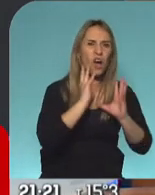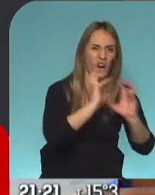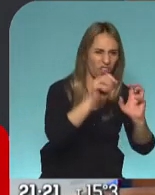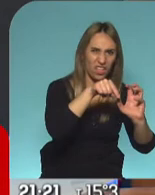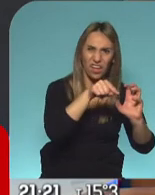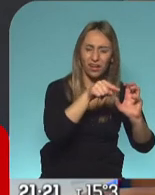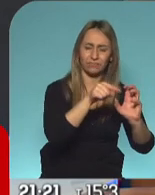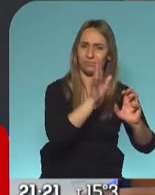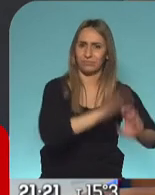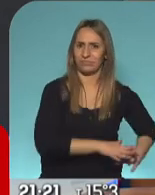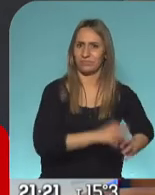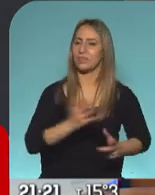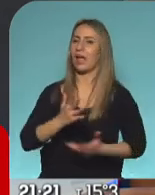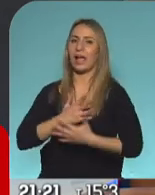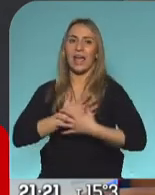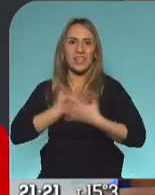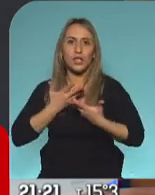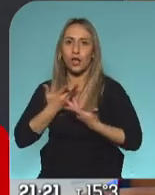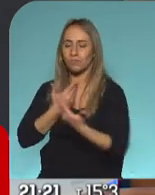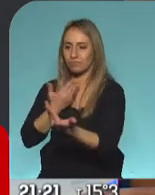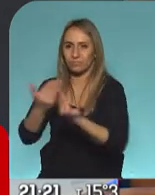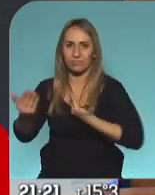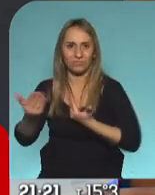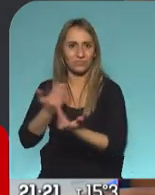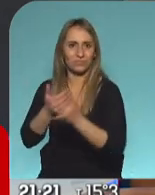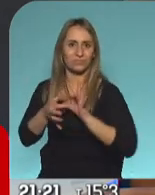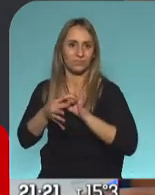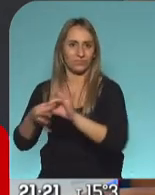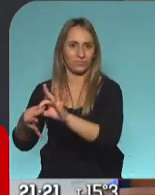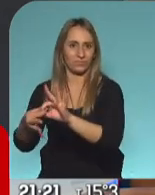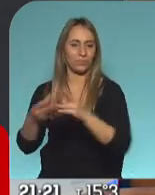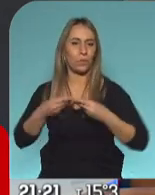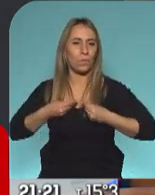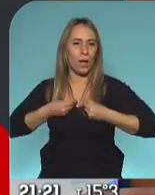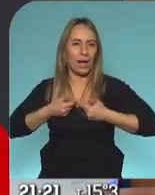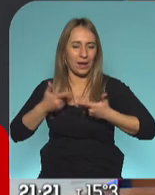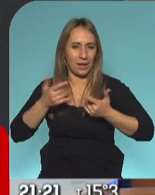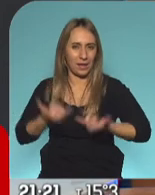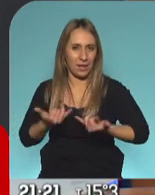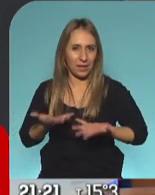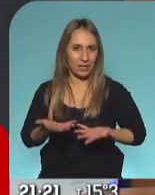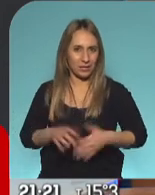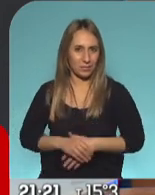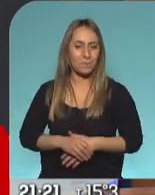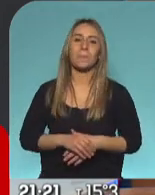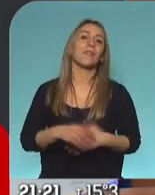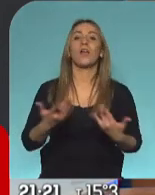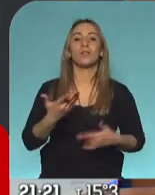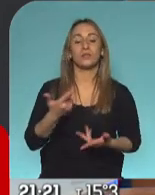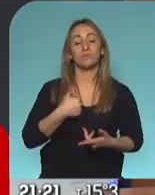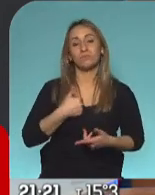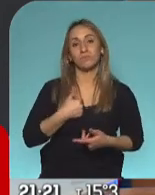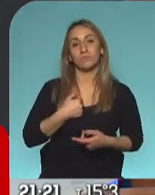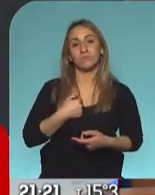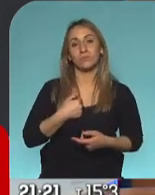tiene mayor calidad conceptual, tiene mayor calidad espiritual, moral, en todos los sentidos, entonces, digamos, lo que yo he hecho,